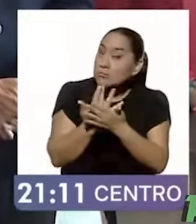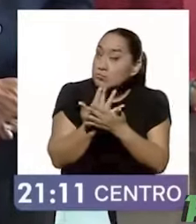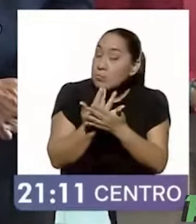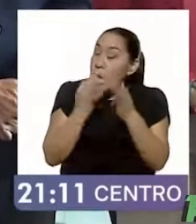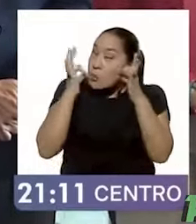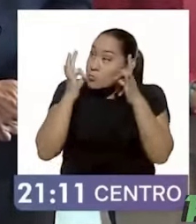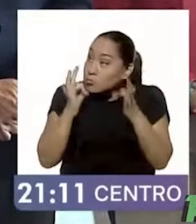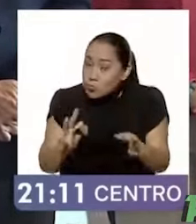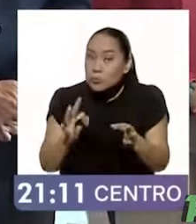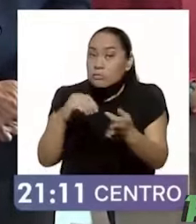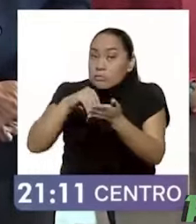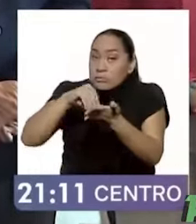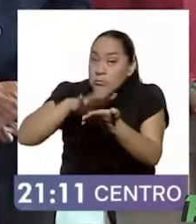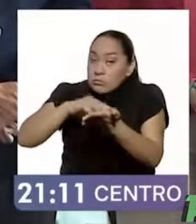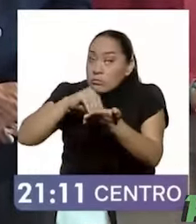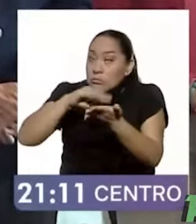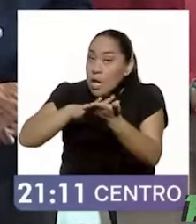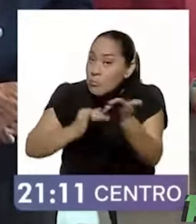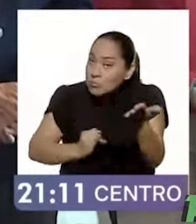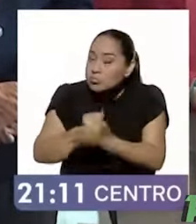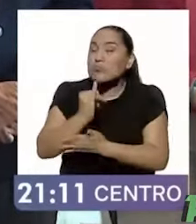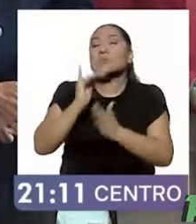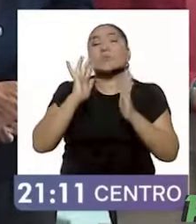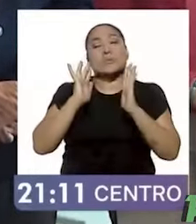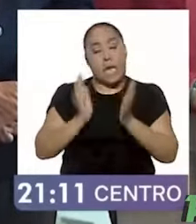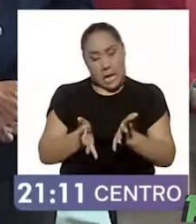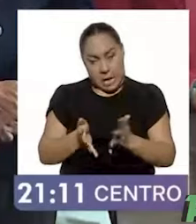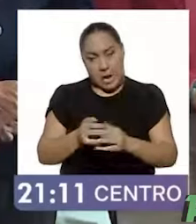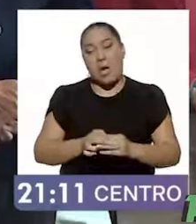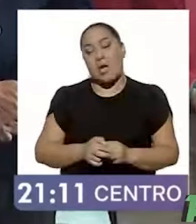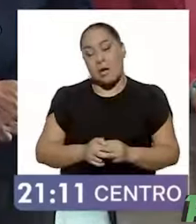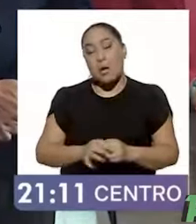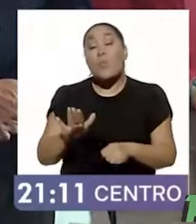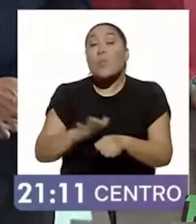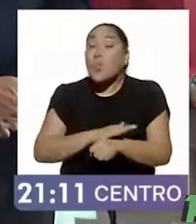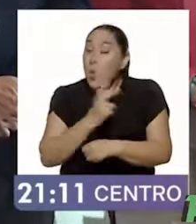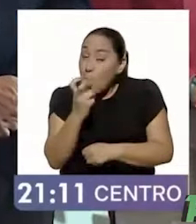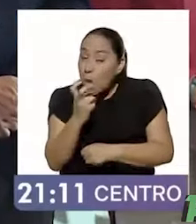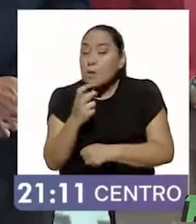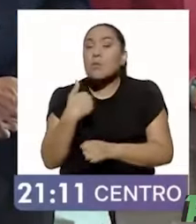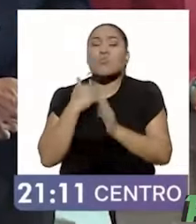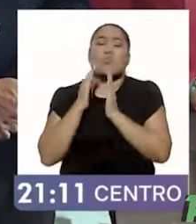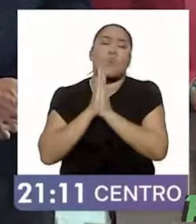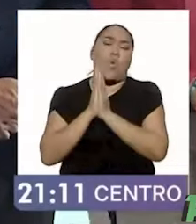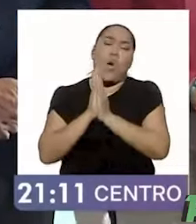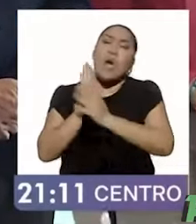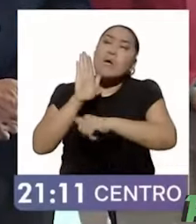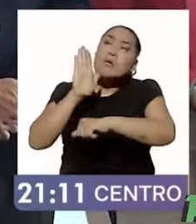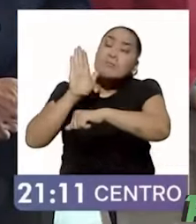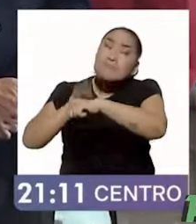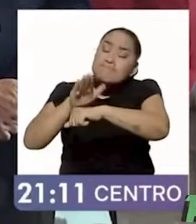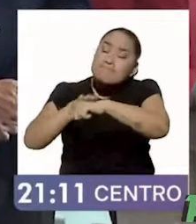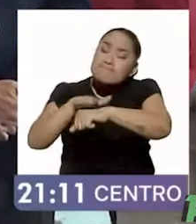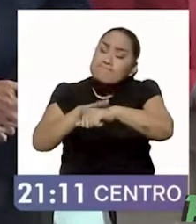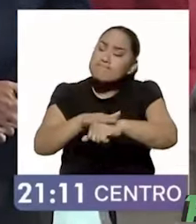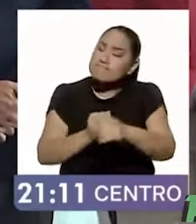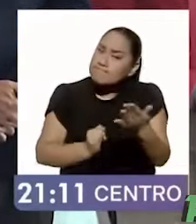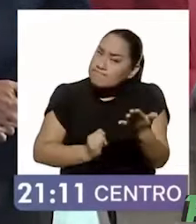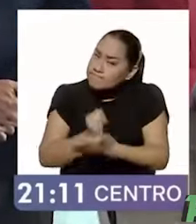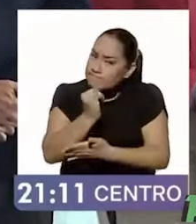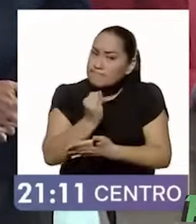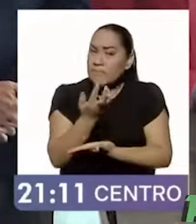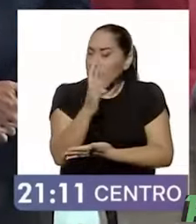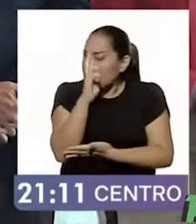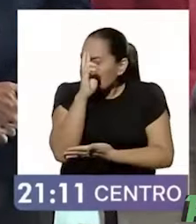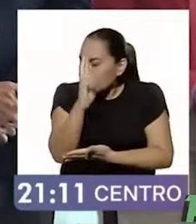oficiales y puntuales. Y por ello es nuestro llamado firme, respetuoso,